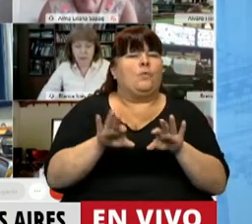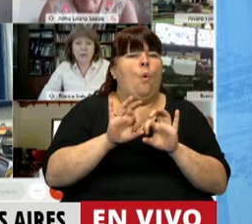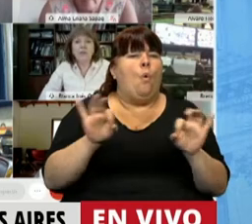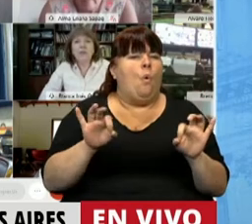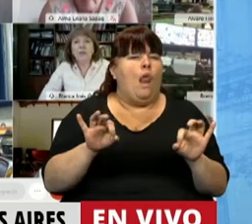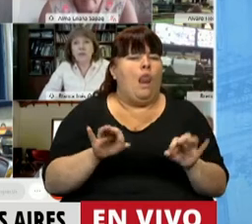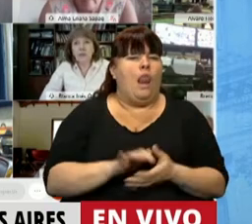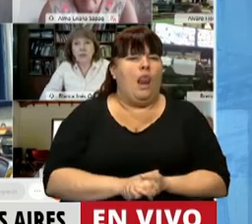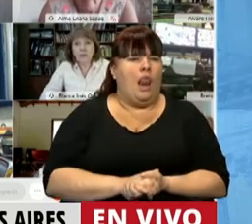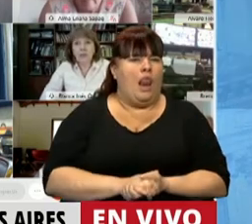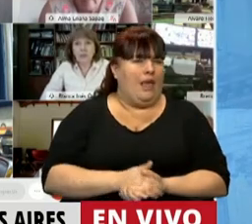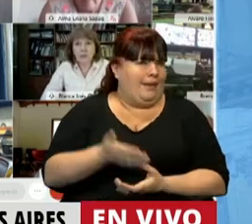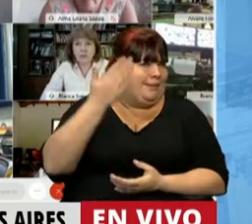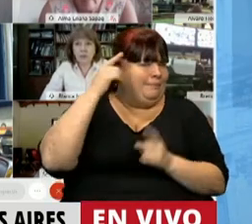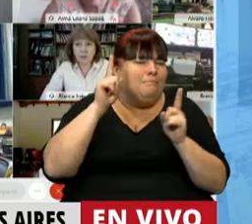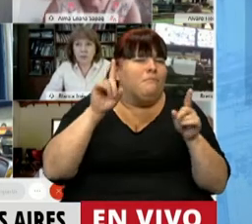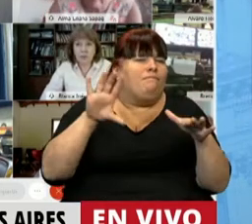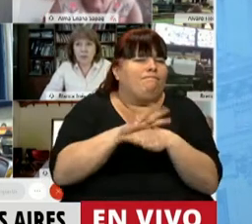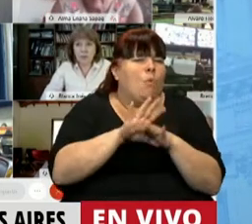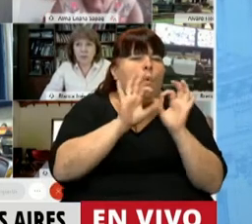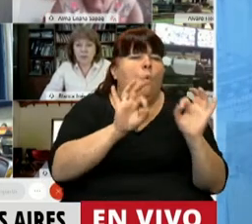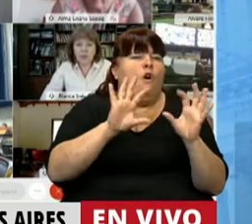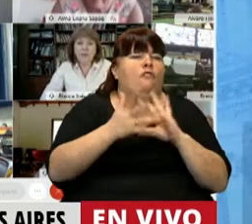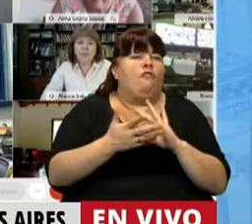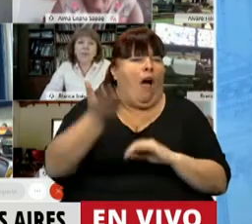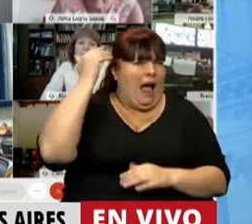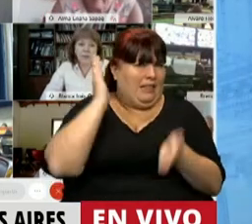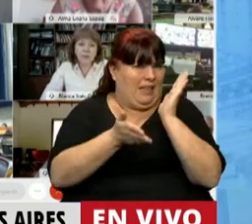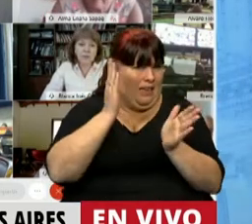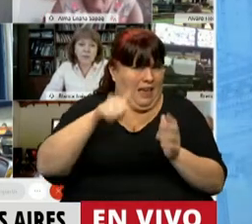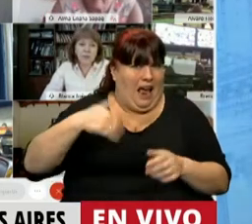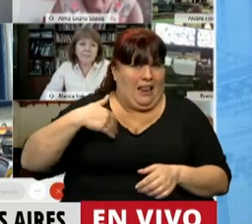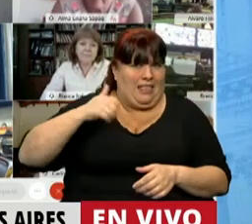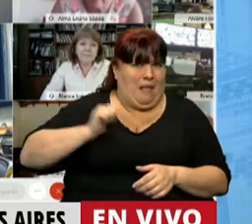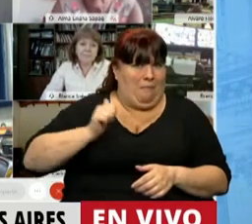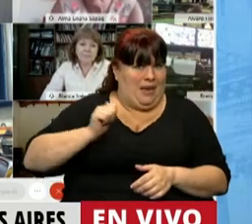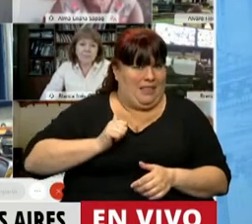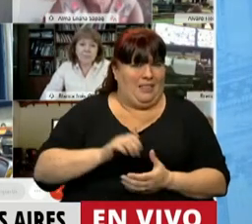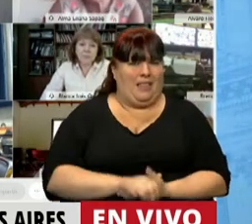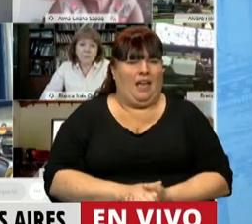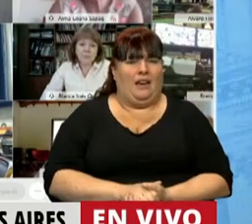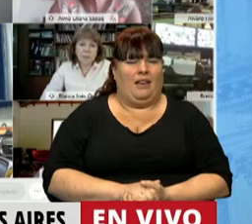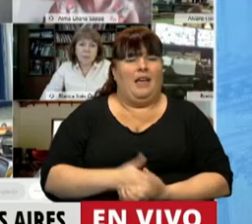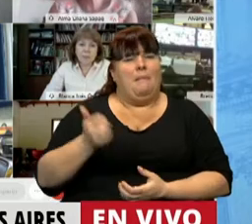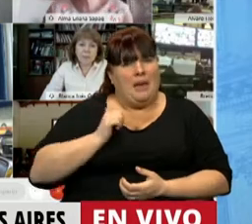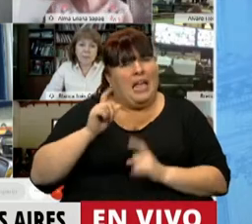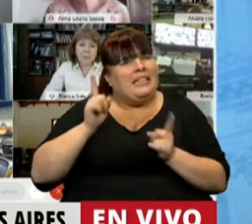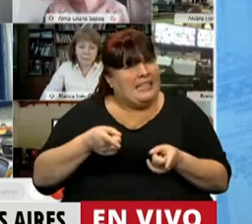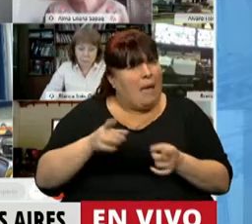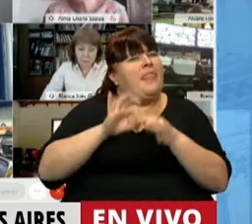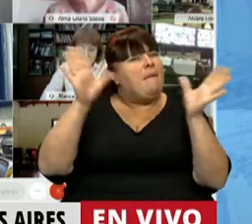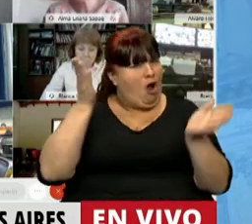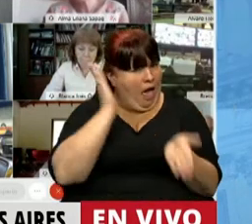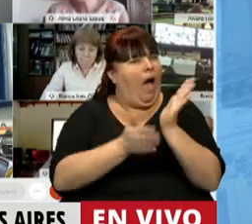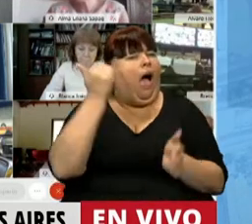situaciones de las típicas represiones que ha sufrido nuestro país bajo dictaduras y también bajo